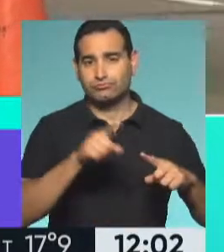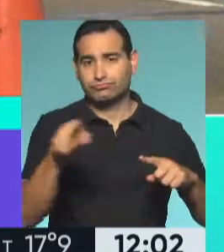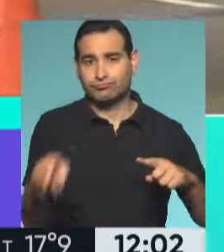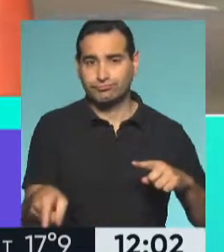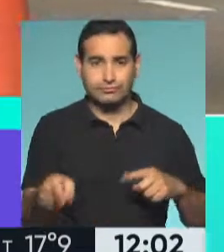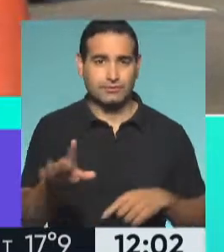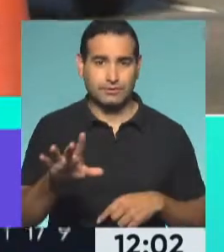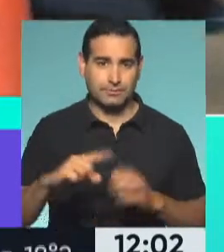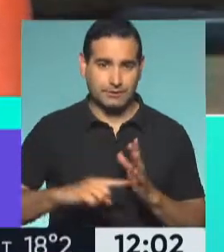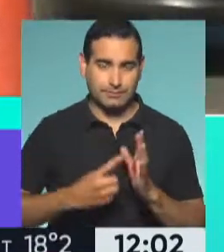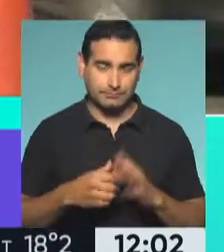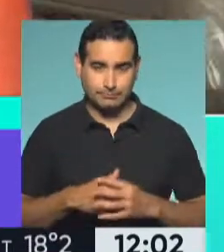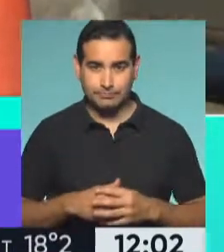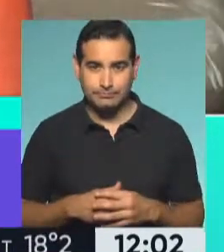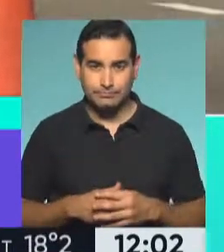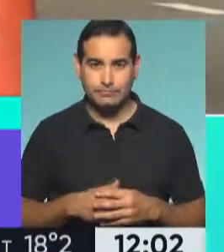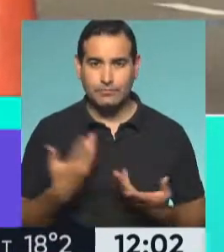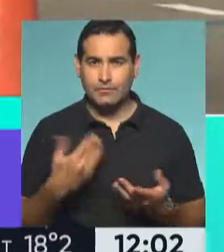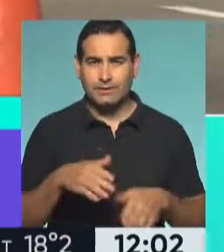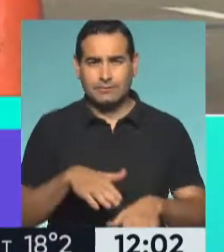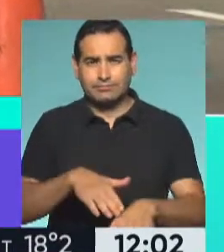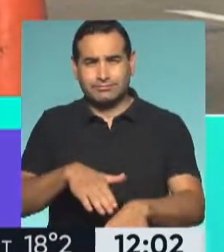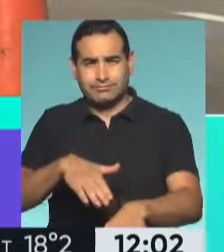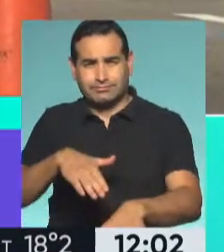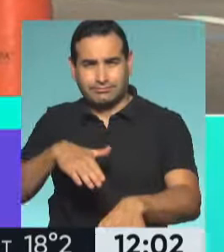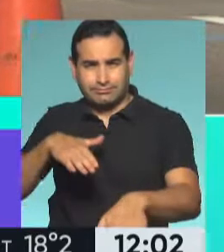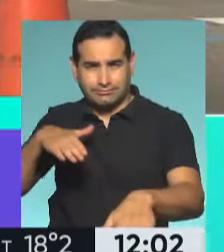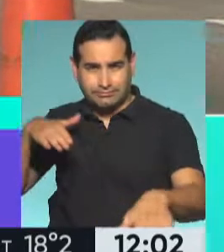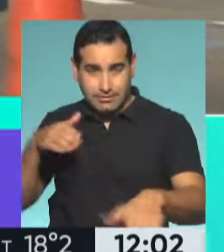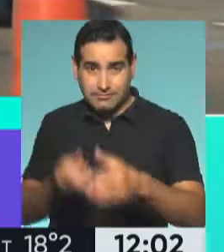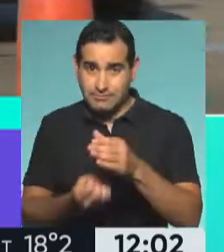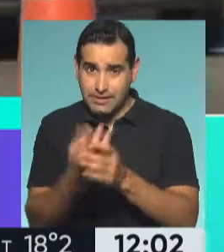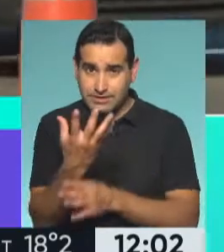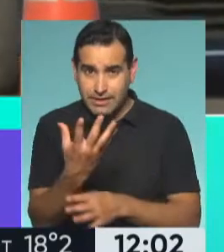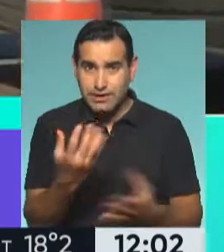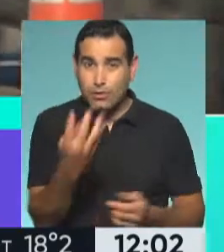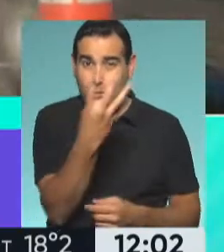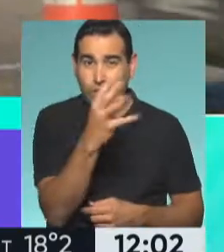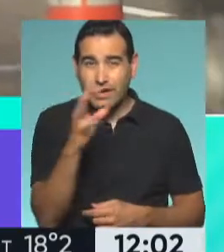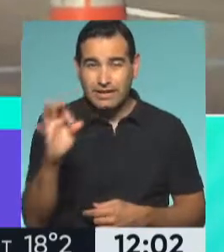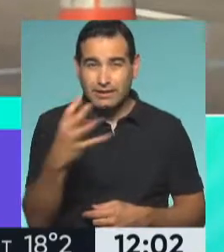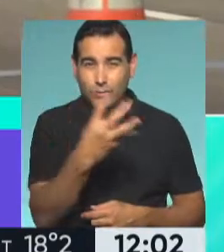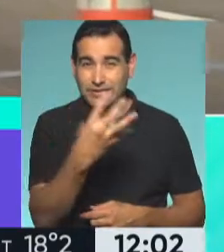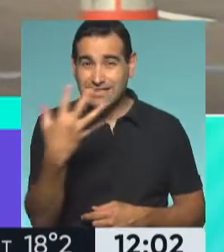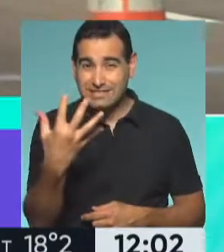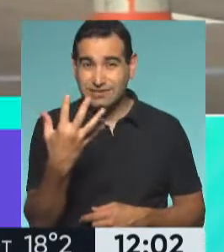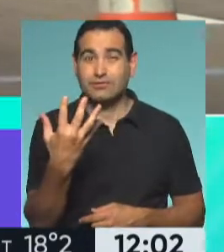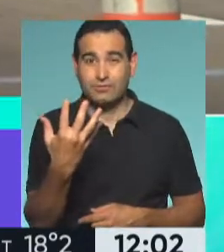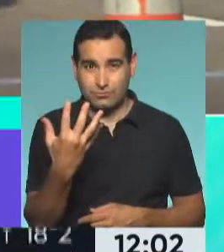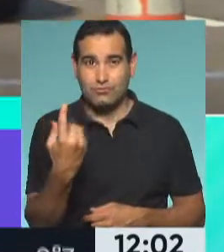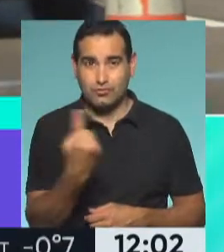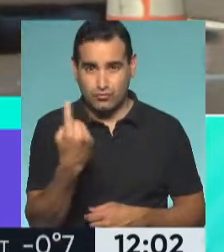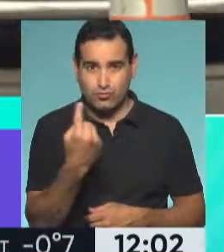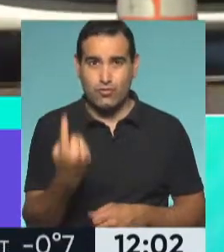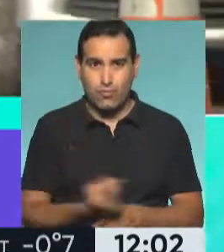federal. Una larga fila de vehículos durante las primeras horas de la mañana, casi más de 40, 45, casi una hora, para